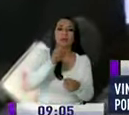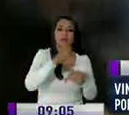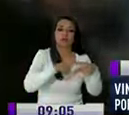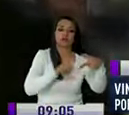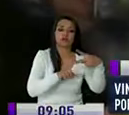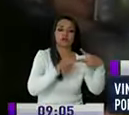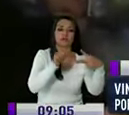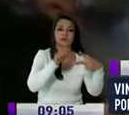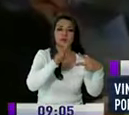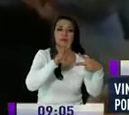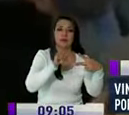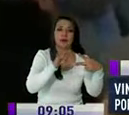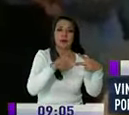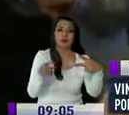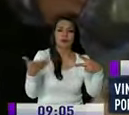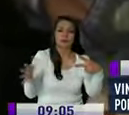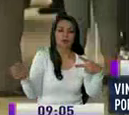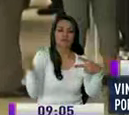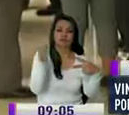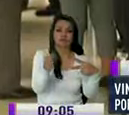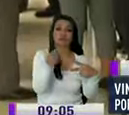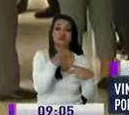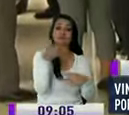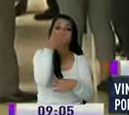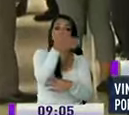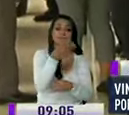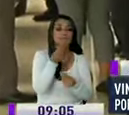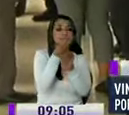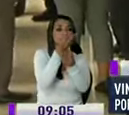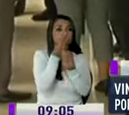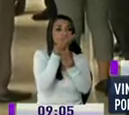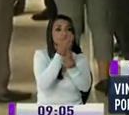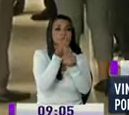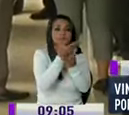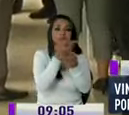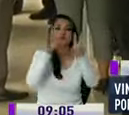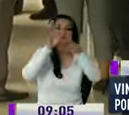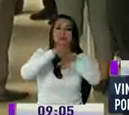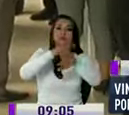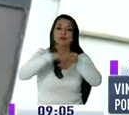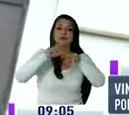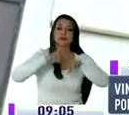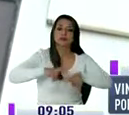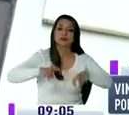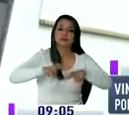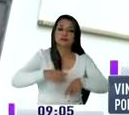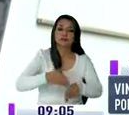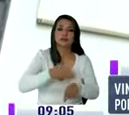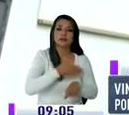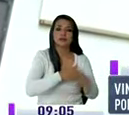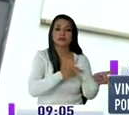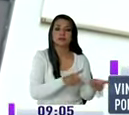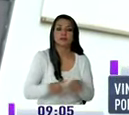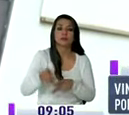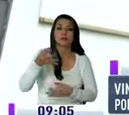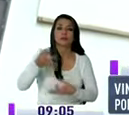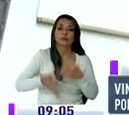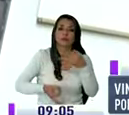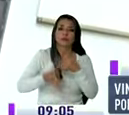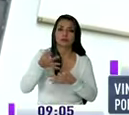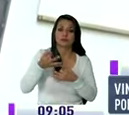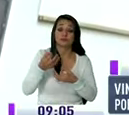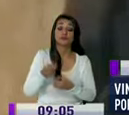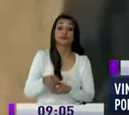y Fernando Alvarado quienes acudieron a dar sus versiones dentro de una indagación previa sustentada en un